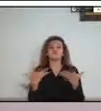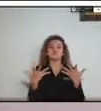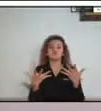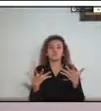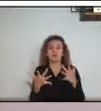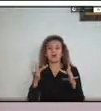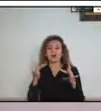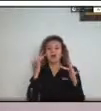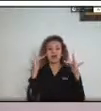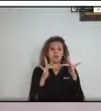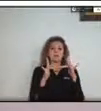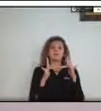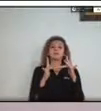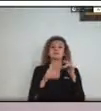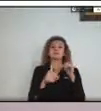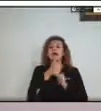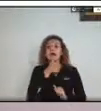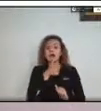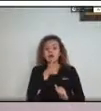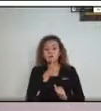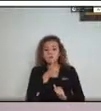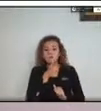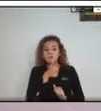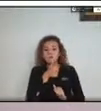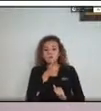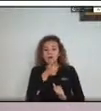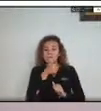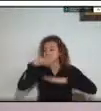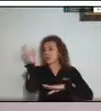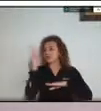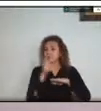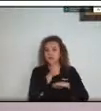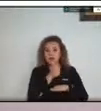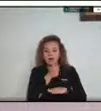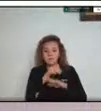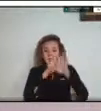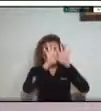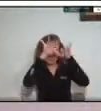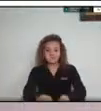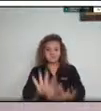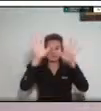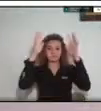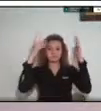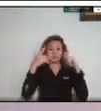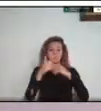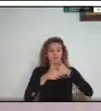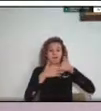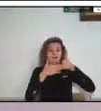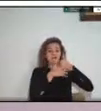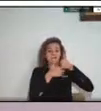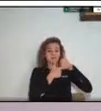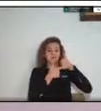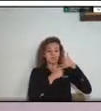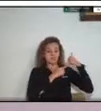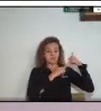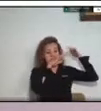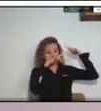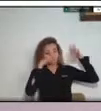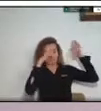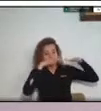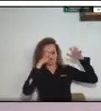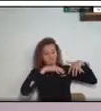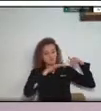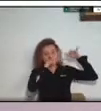hidrometeorológico donde las fuertes precipitaciones, producto de condensación de humedad preveniente de la Amazonía y Orinoquía, que al llegar al flanco oriental de la